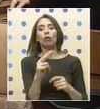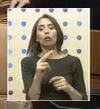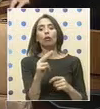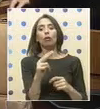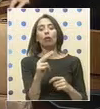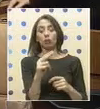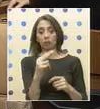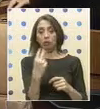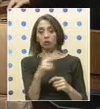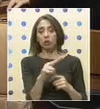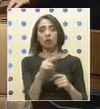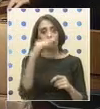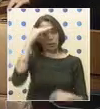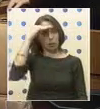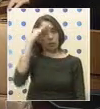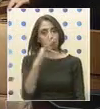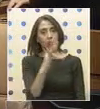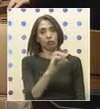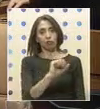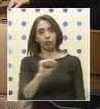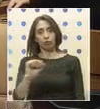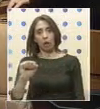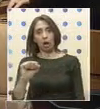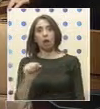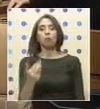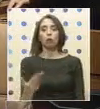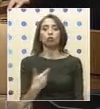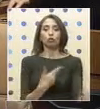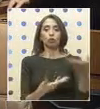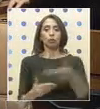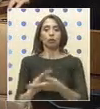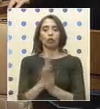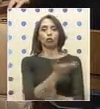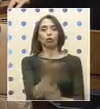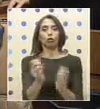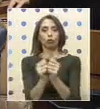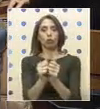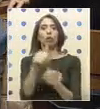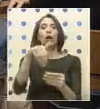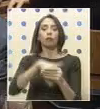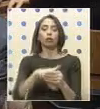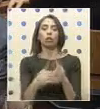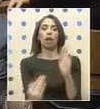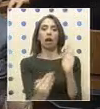el sistema de las fuerzas armadas. Por eso invito a todos los colegas a votar a favor.